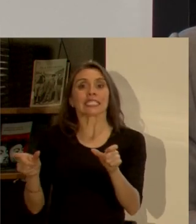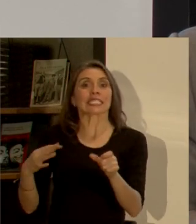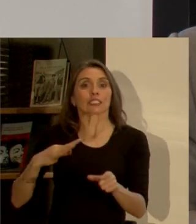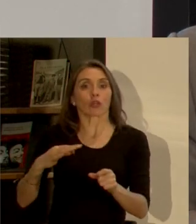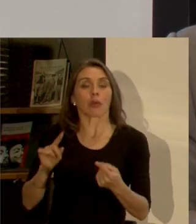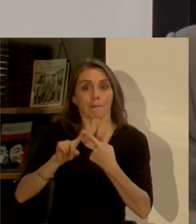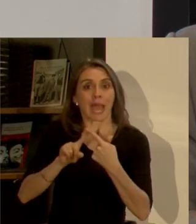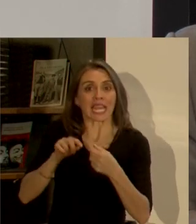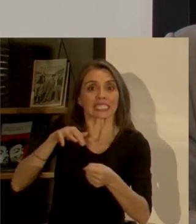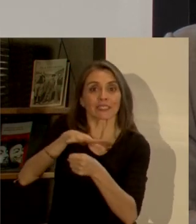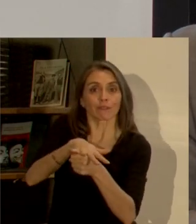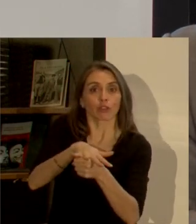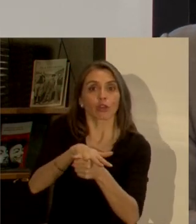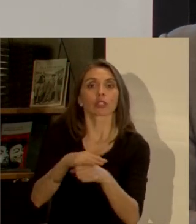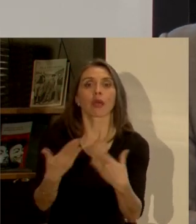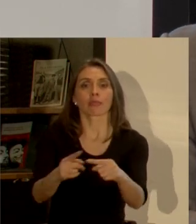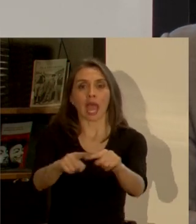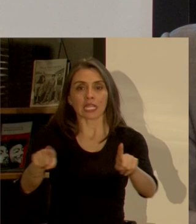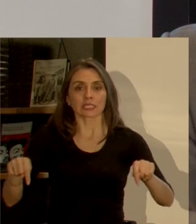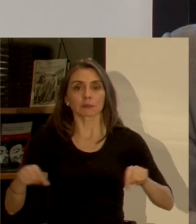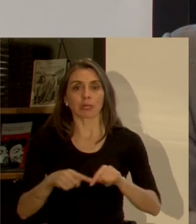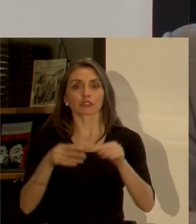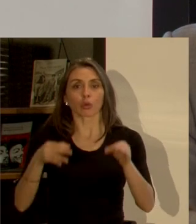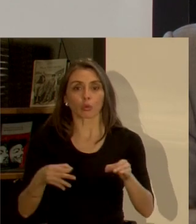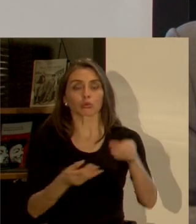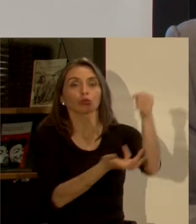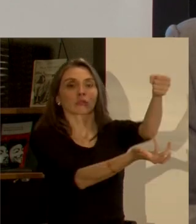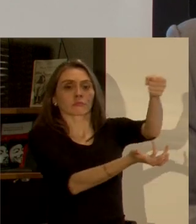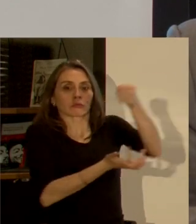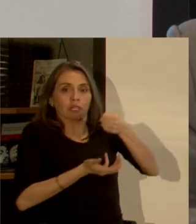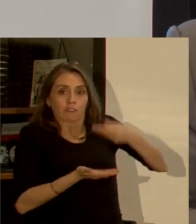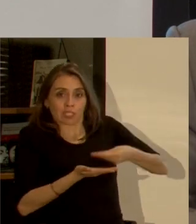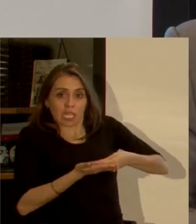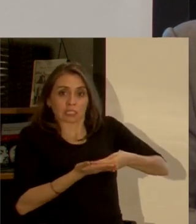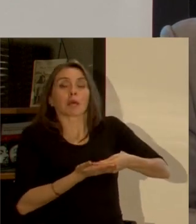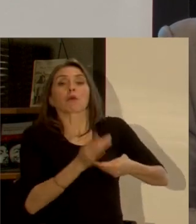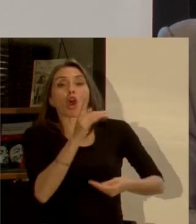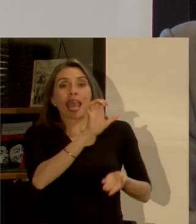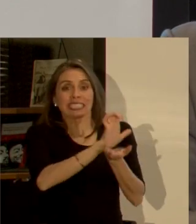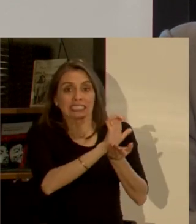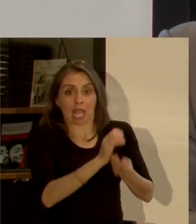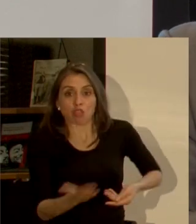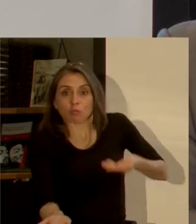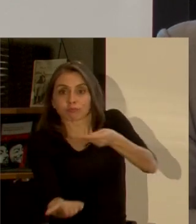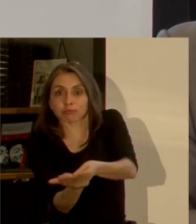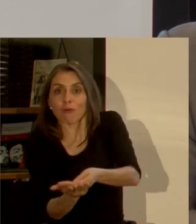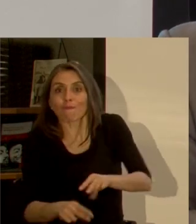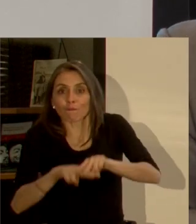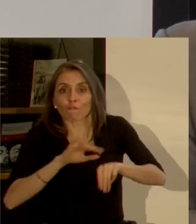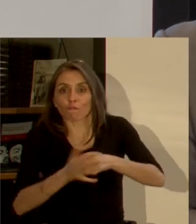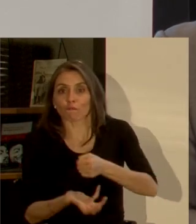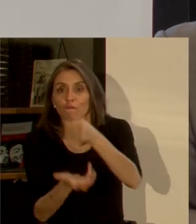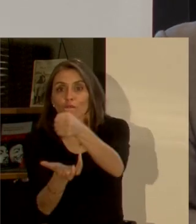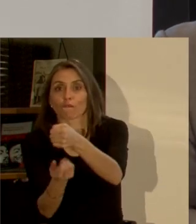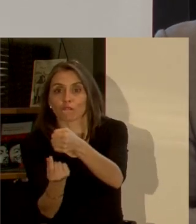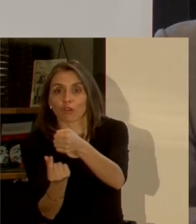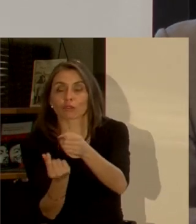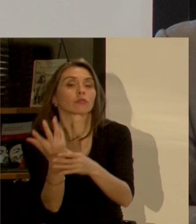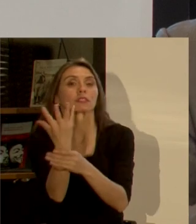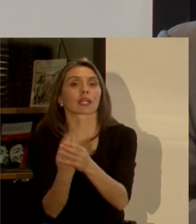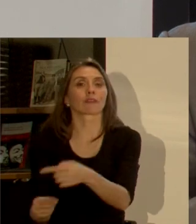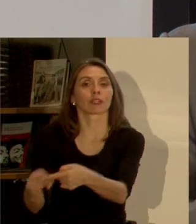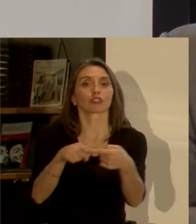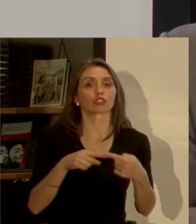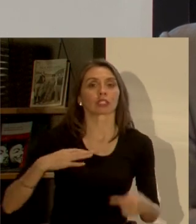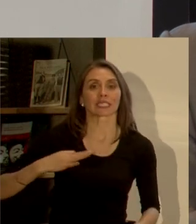es generando espacios justos de financiamiento porque si uno corta el financiamiento realmente se acaba mucho de la sociedad civil